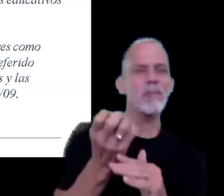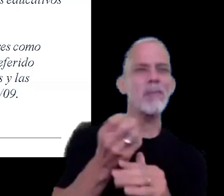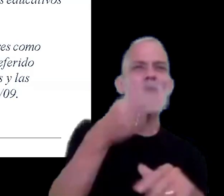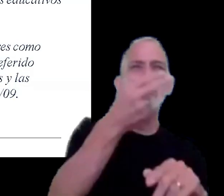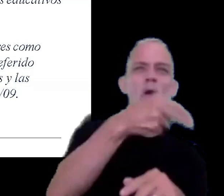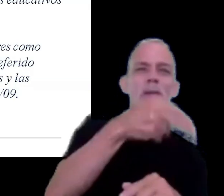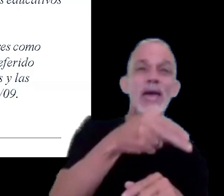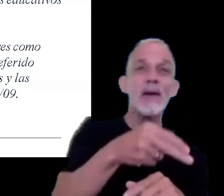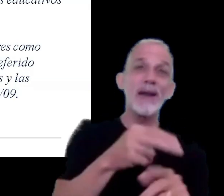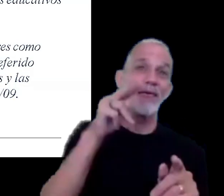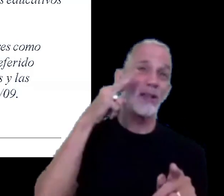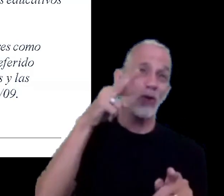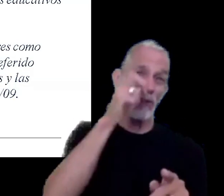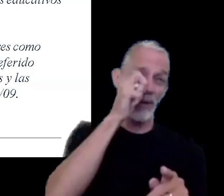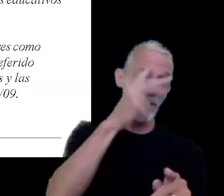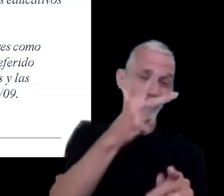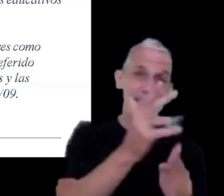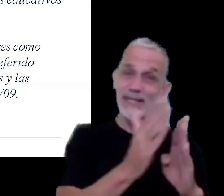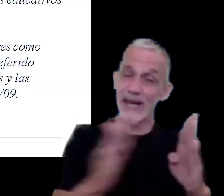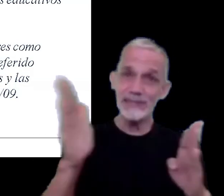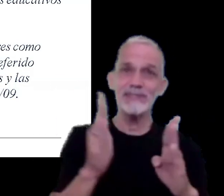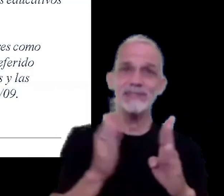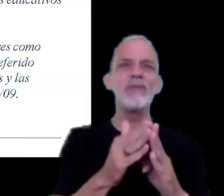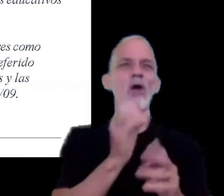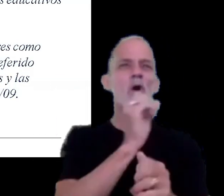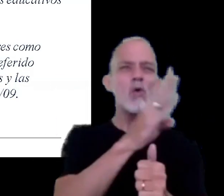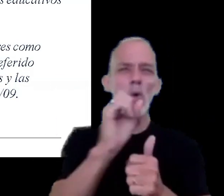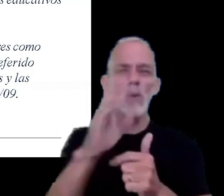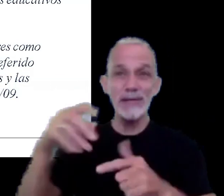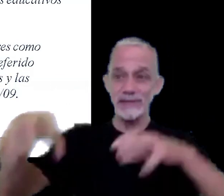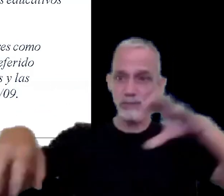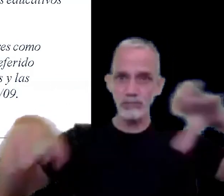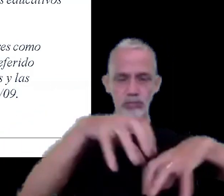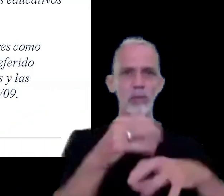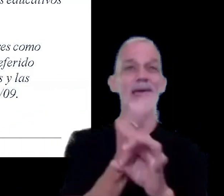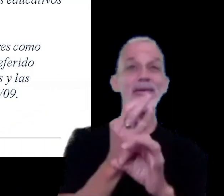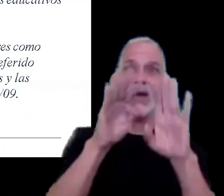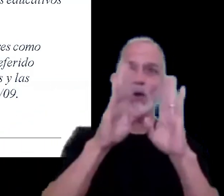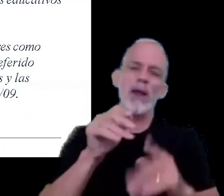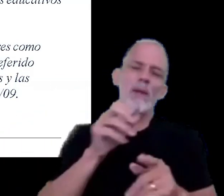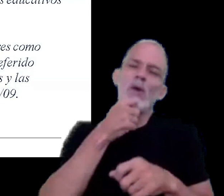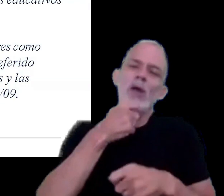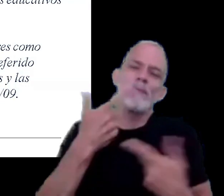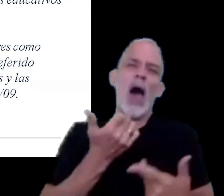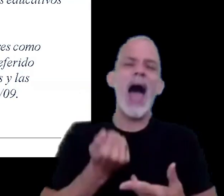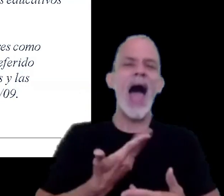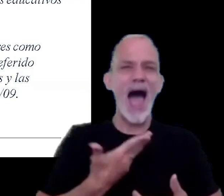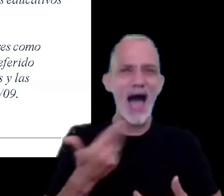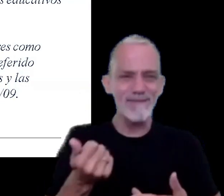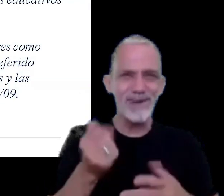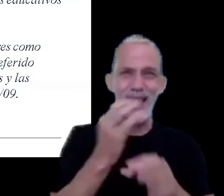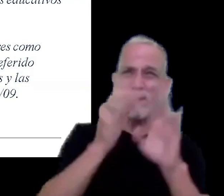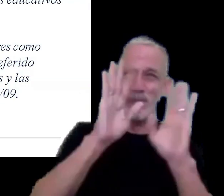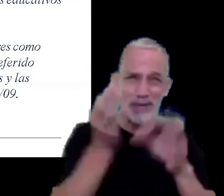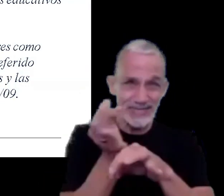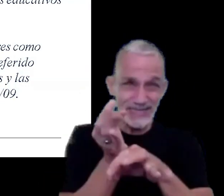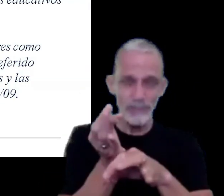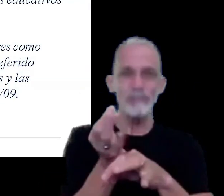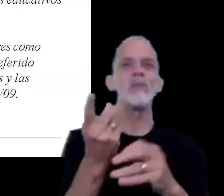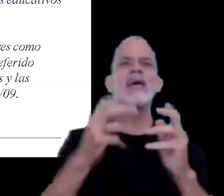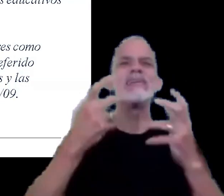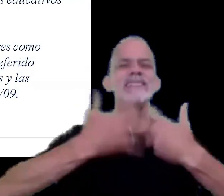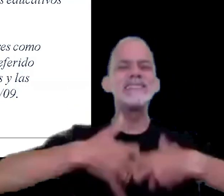2023 los clubes y establecimientos educativos como la AFA deberán utilizar el sistema